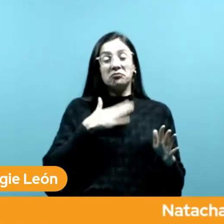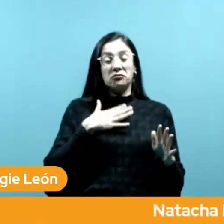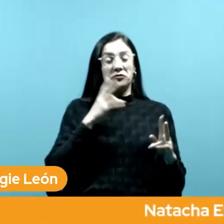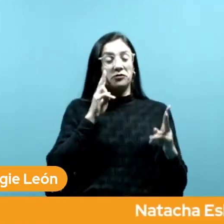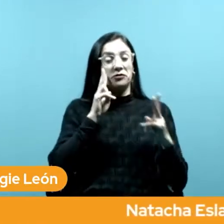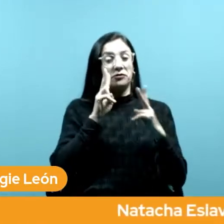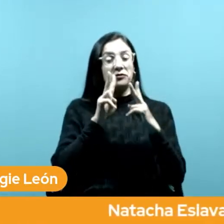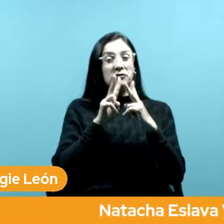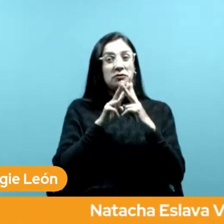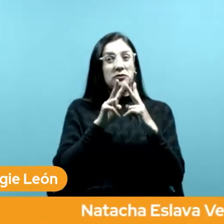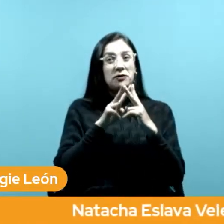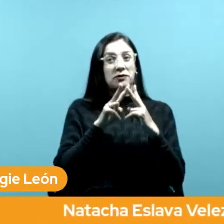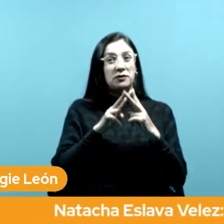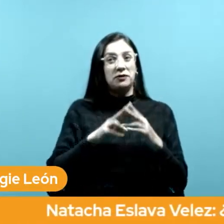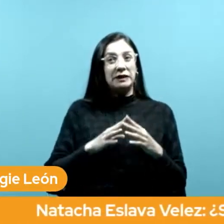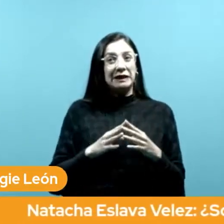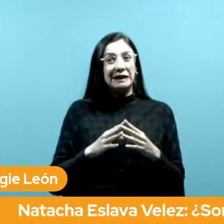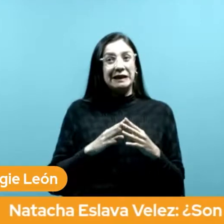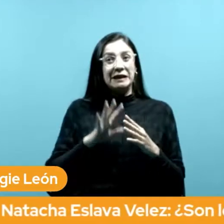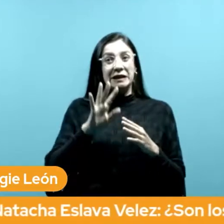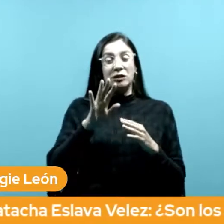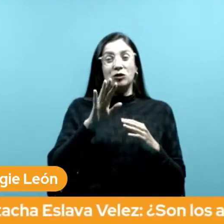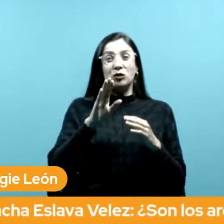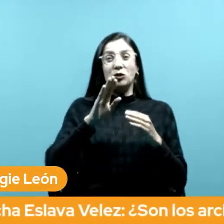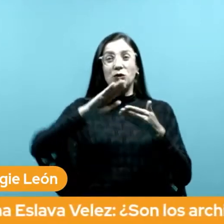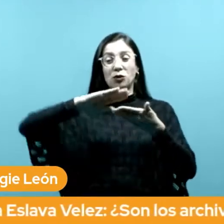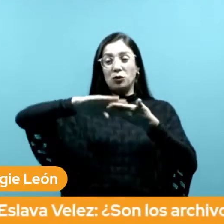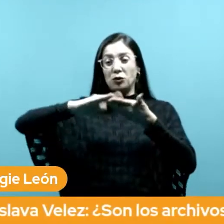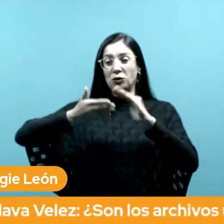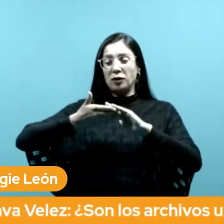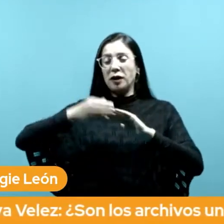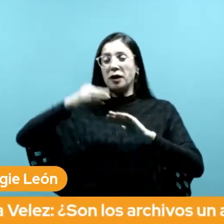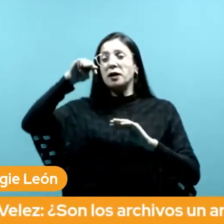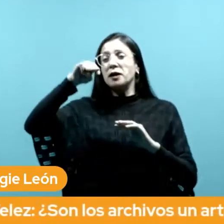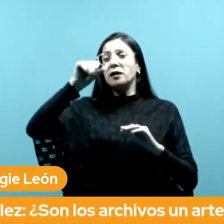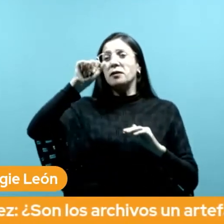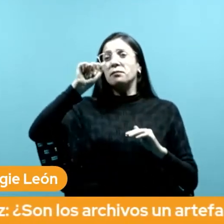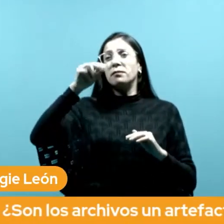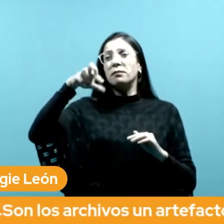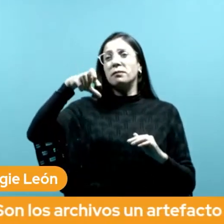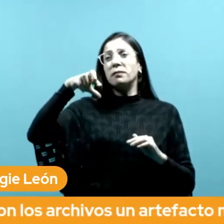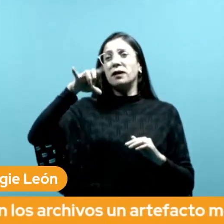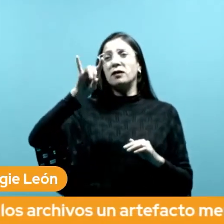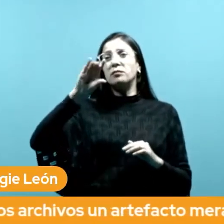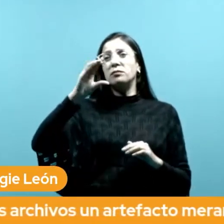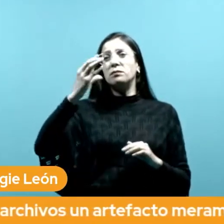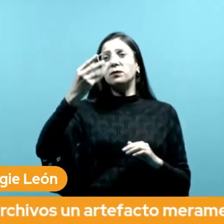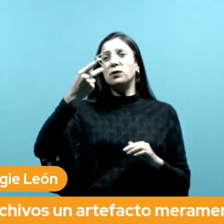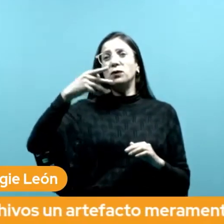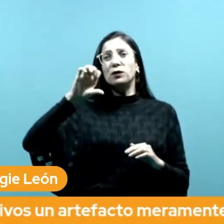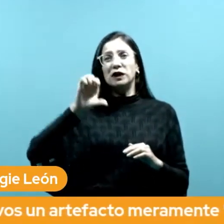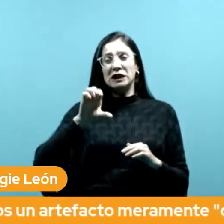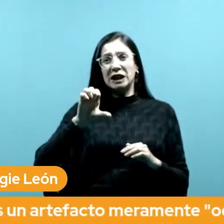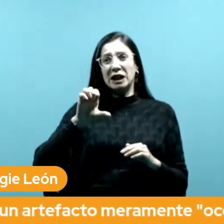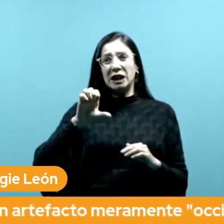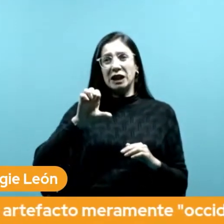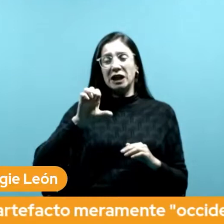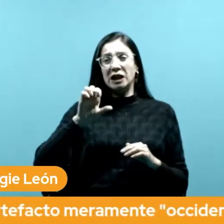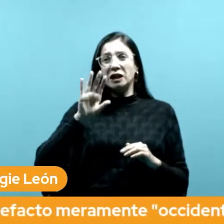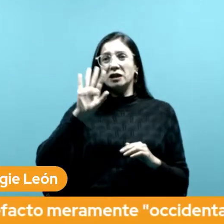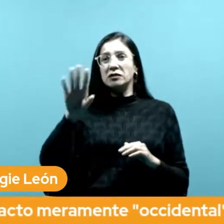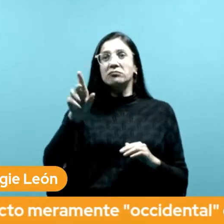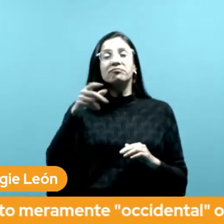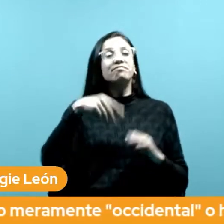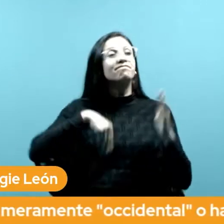el pueblo mapuche de Huelche el archivo es occidental ¿no? su